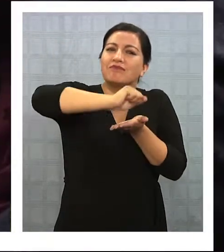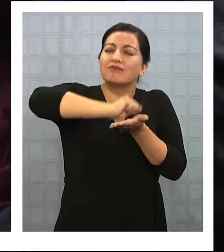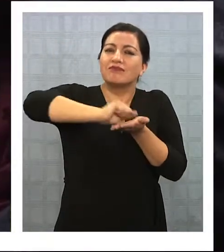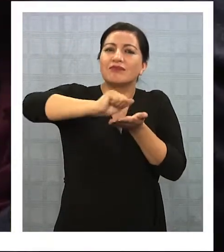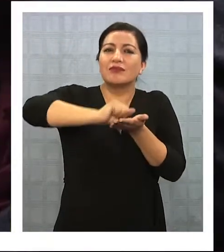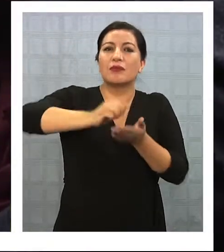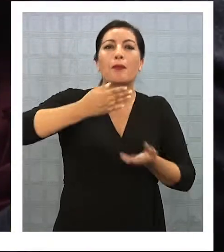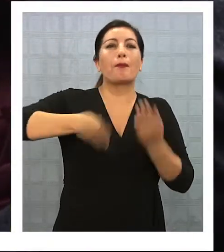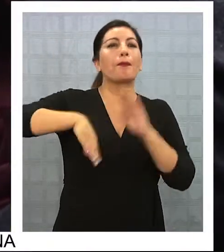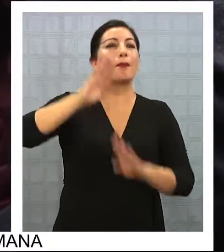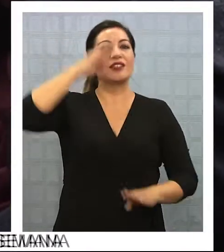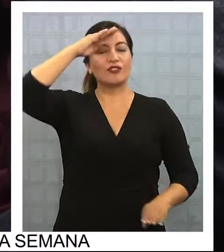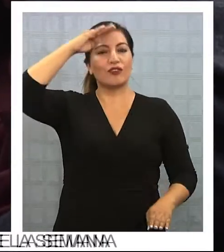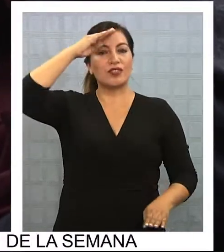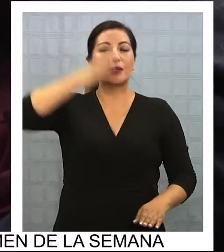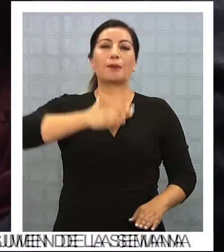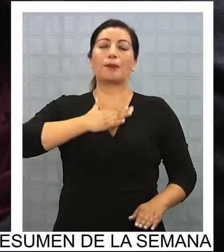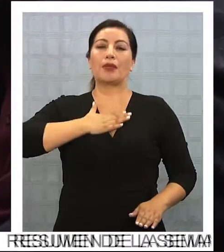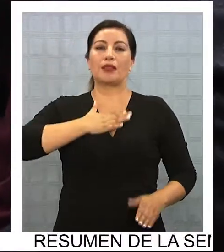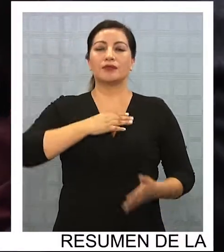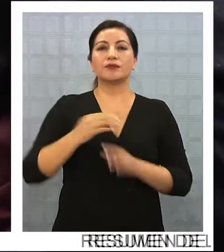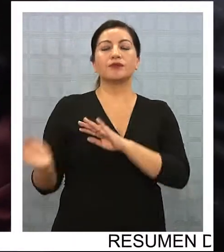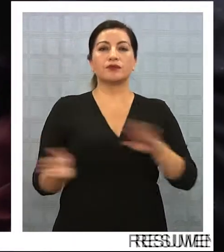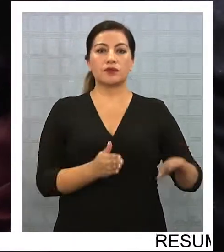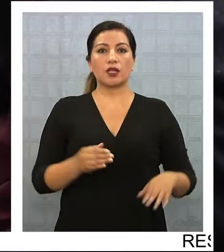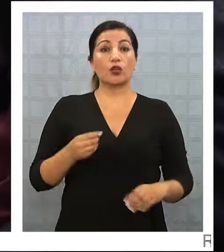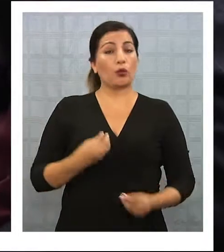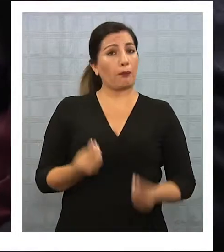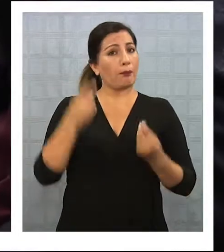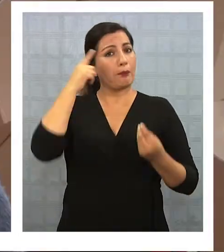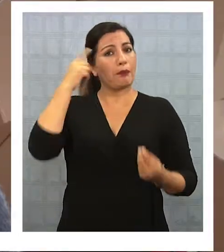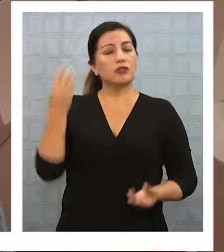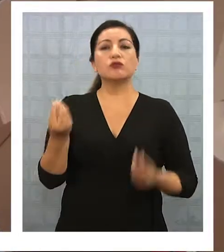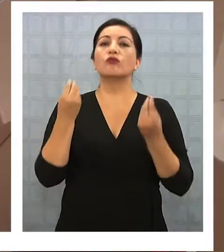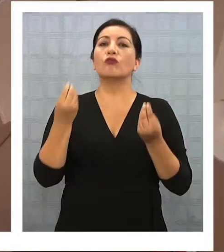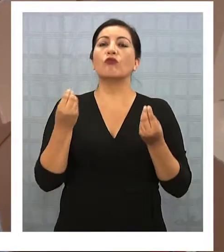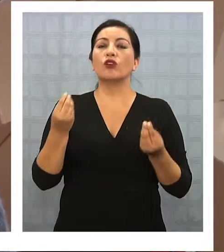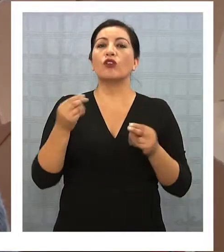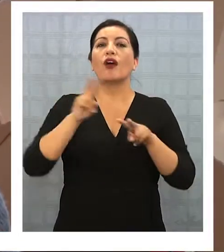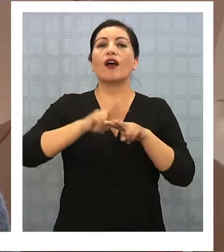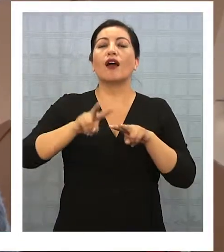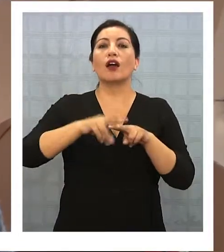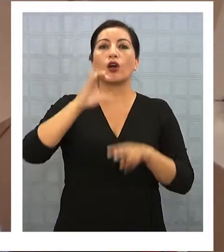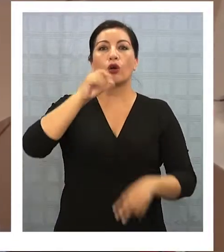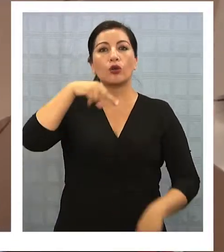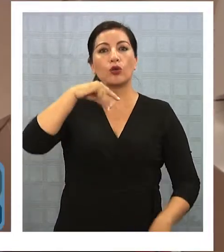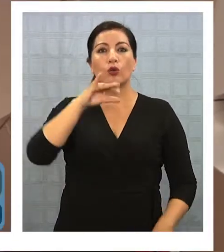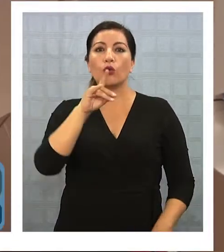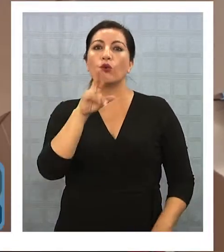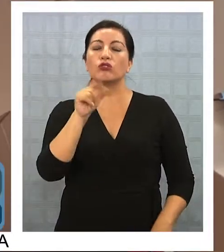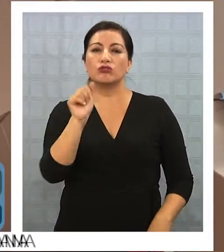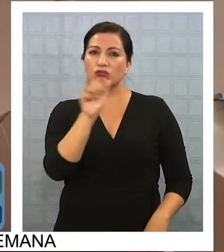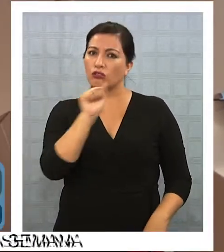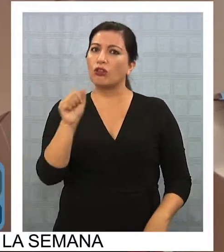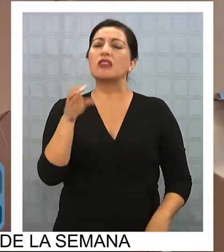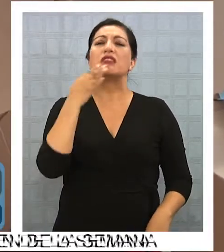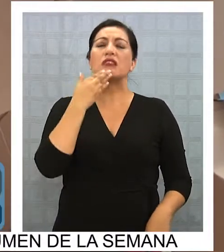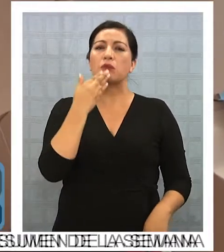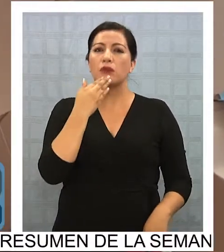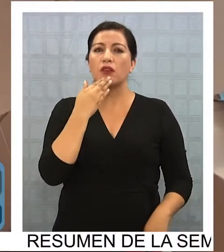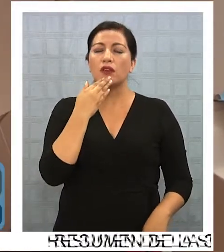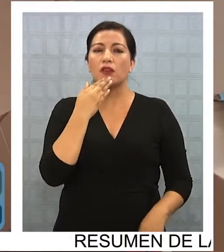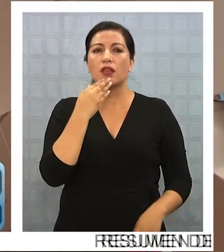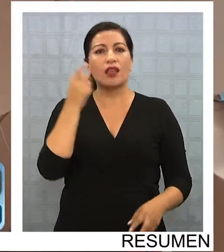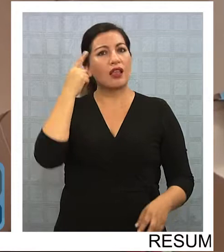más confianza en mí misma en escribir. Me parece que es súper bueno que se haga este concurso, o más que concurso, sino la instancia